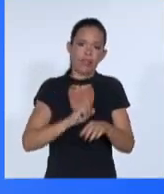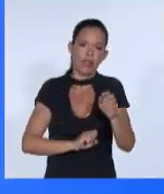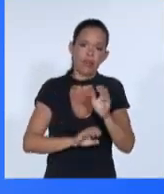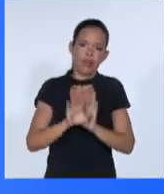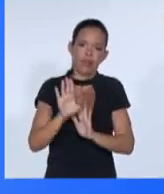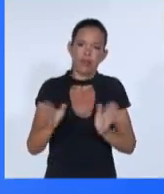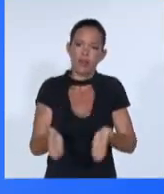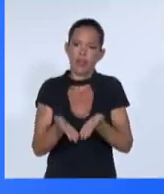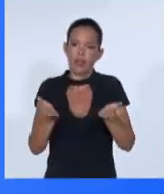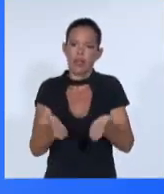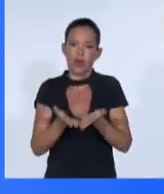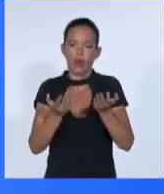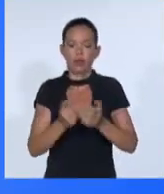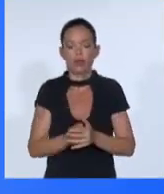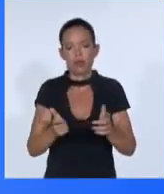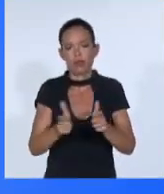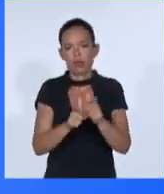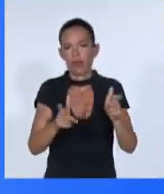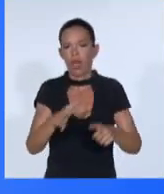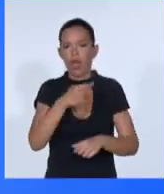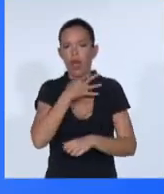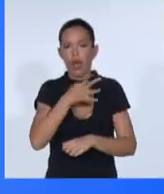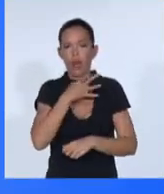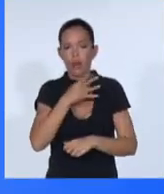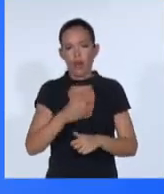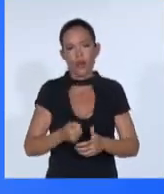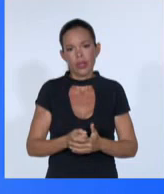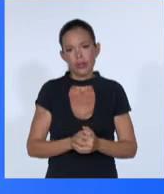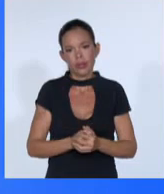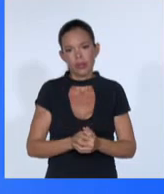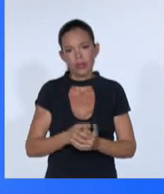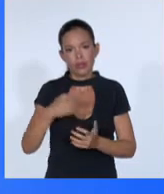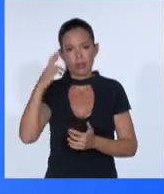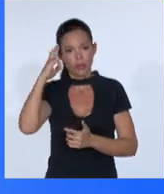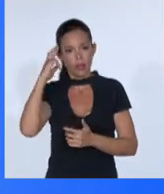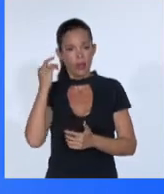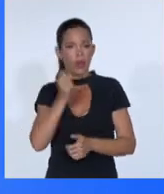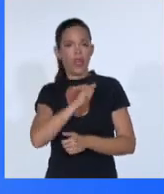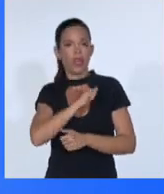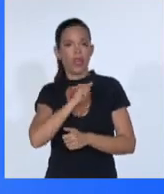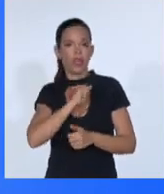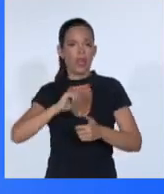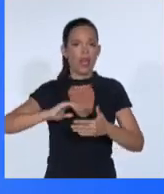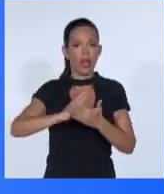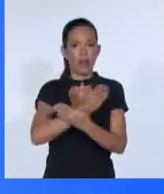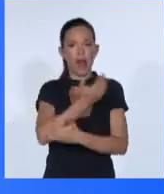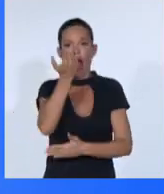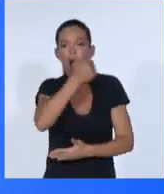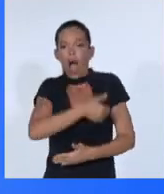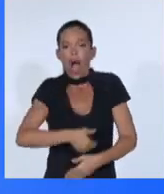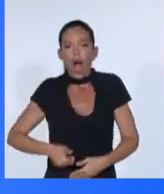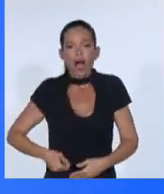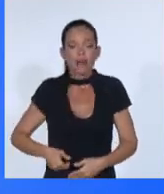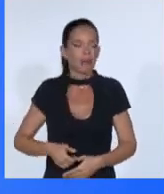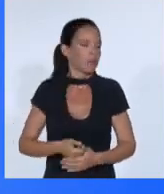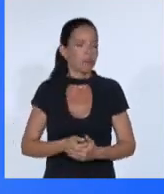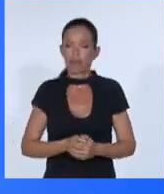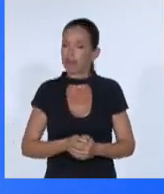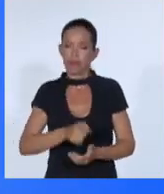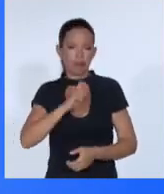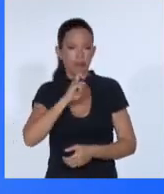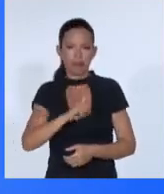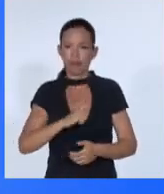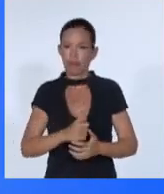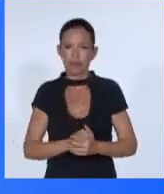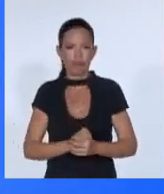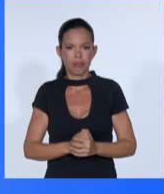No eliminaremos el hambre como habíamos acordado. Por el contrario, actualmente 735